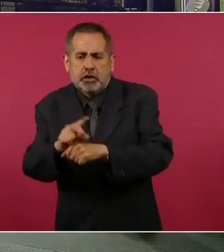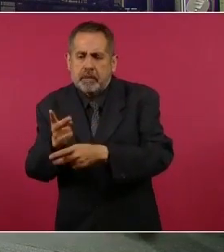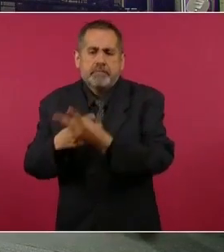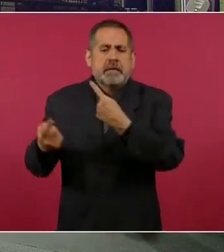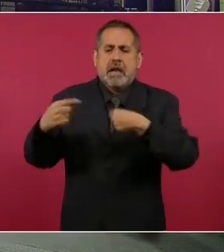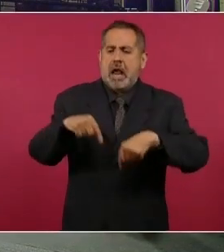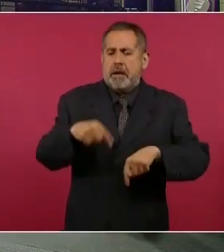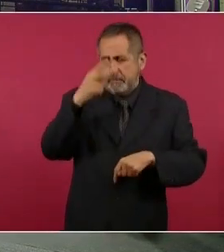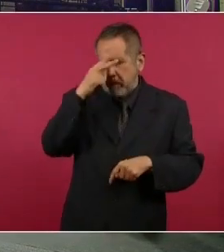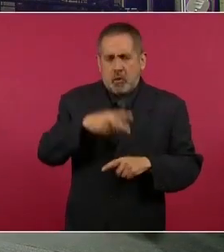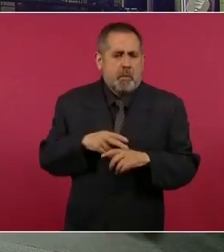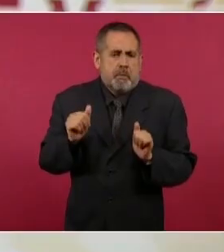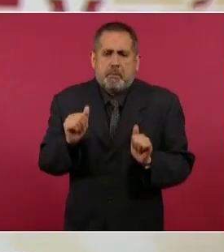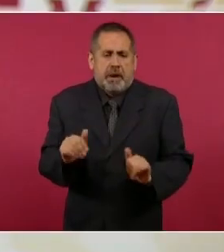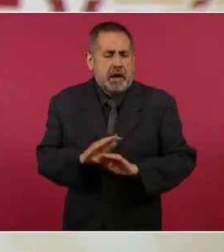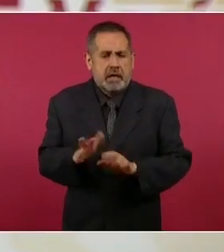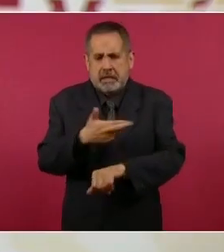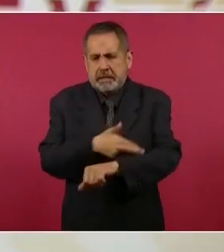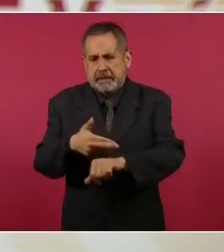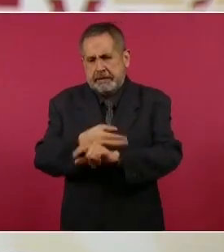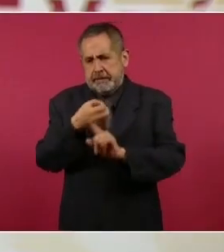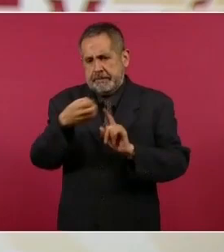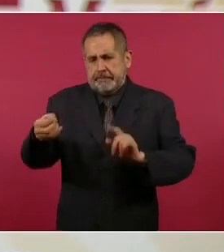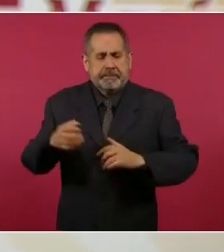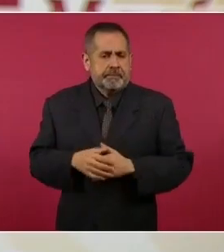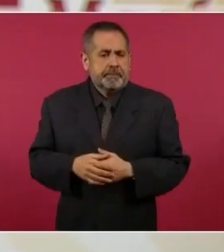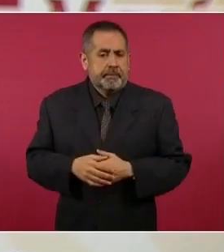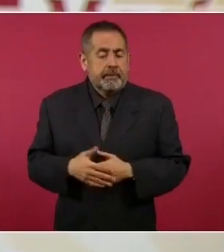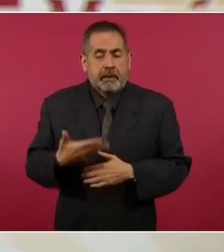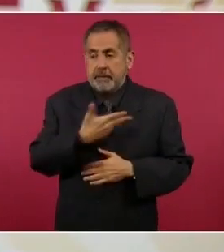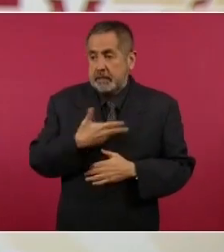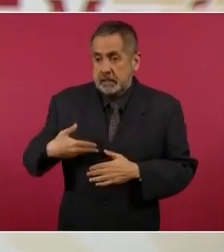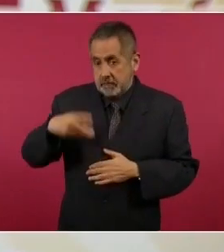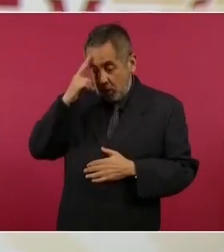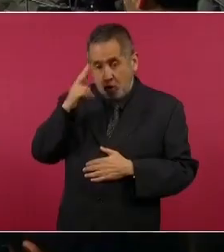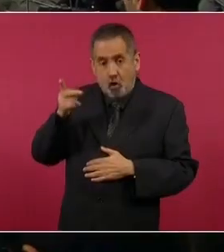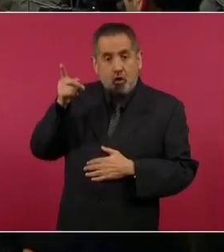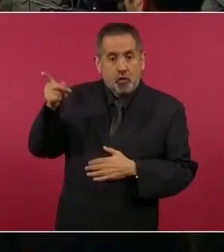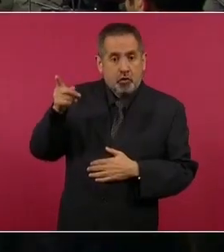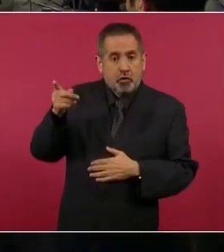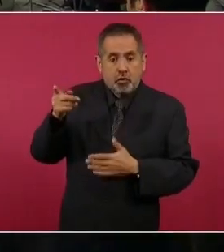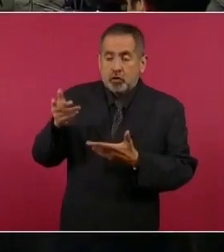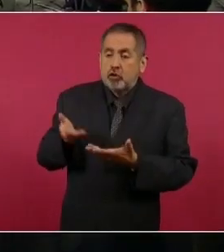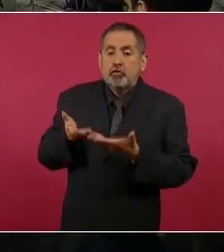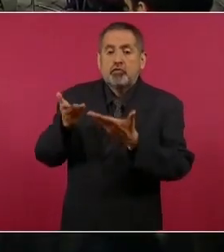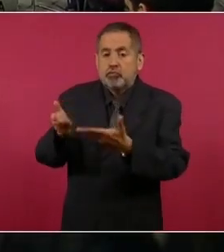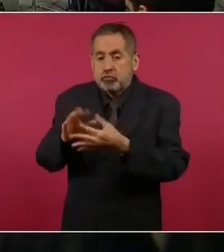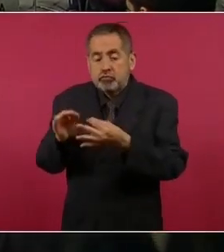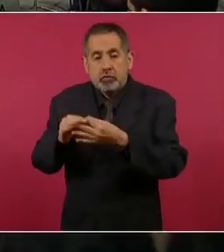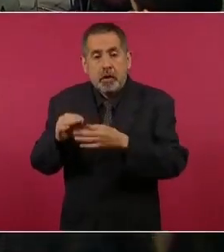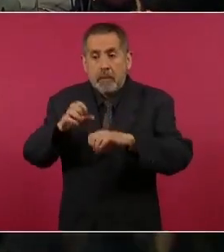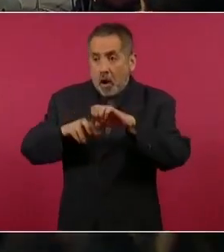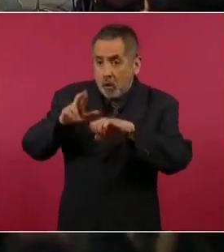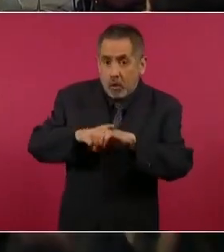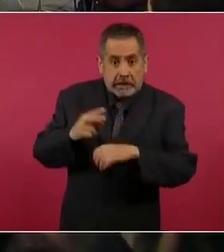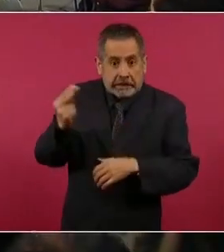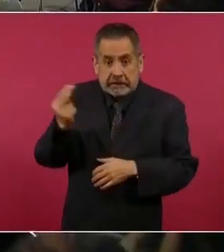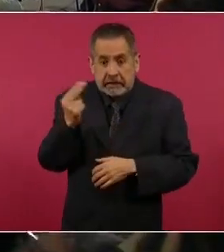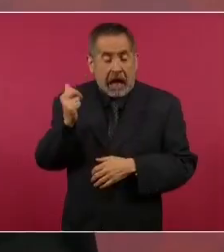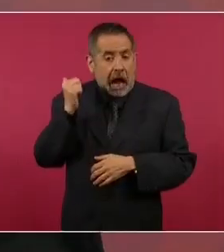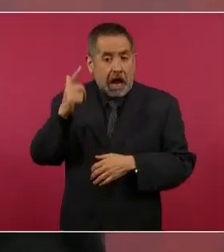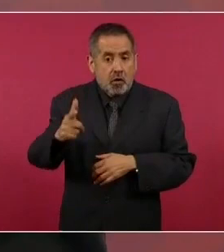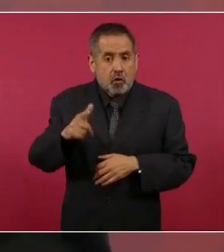programado. El presidente de la República nos ofreció, y así se lo hicimos a ver al embajador, que si fuera necesario se